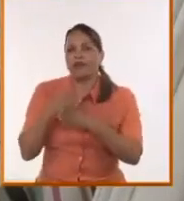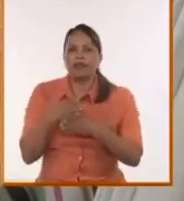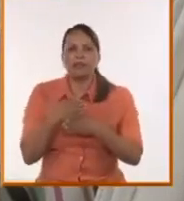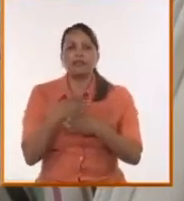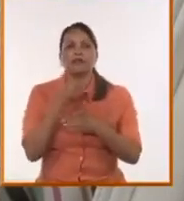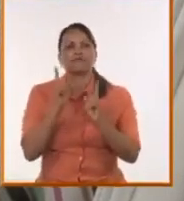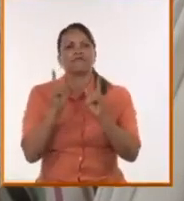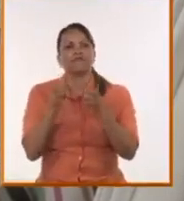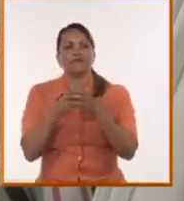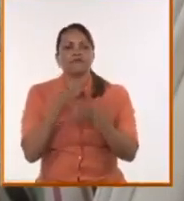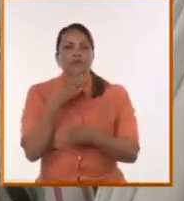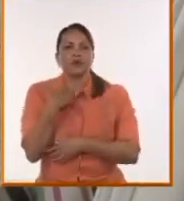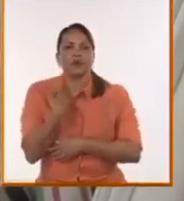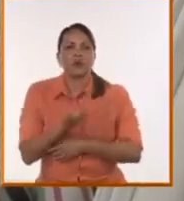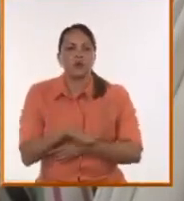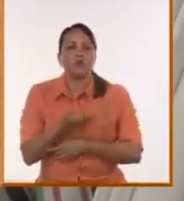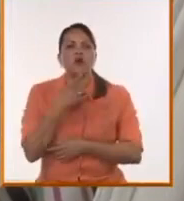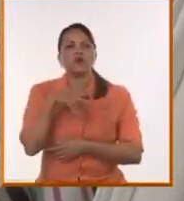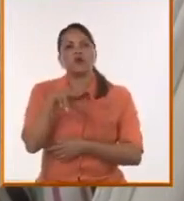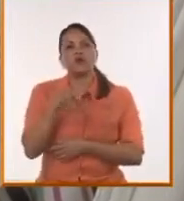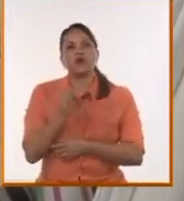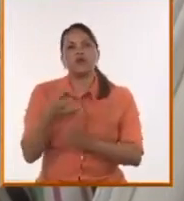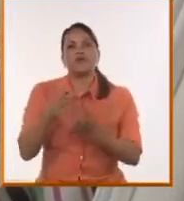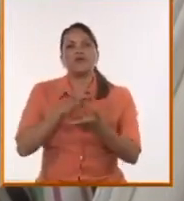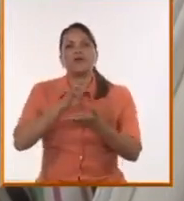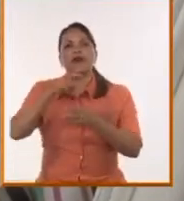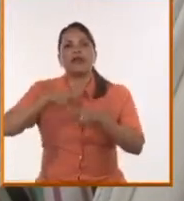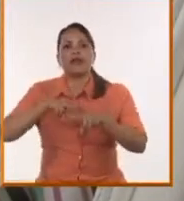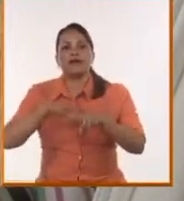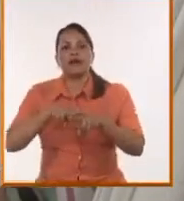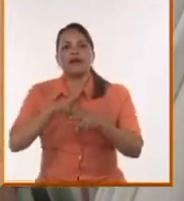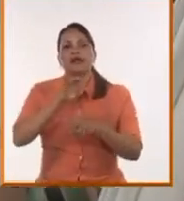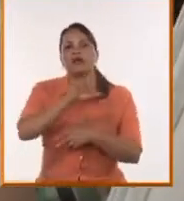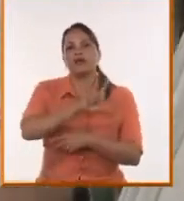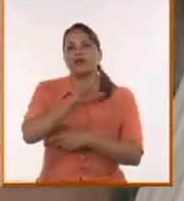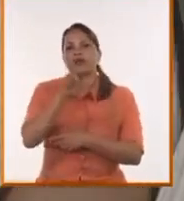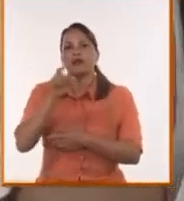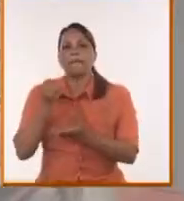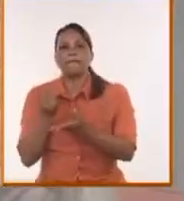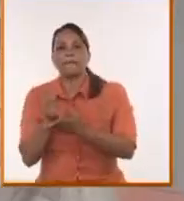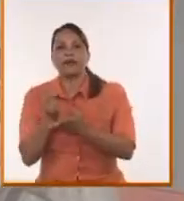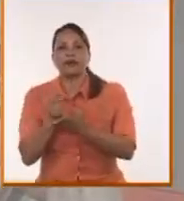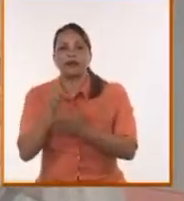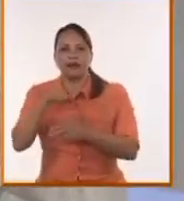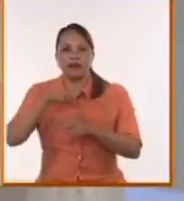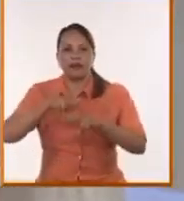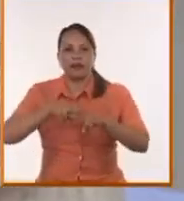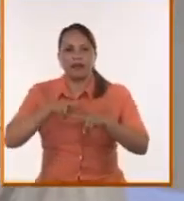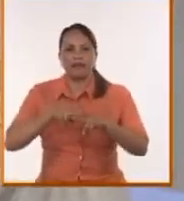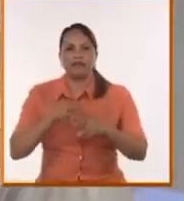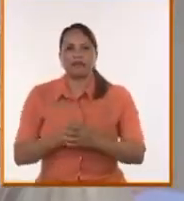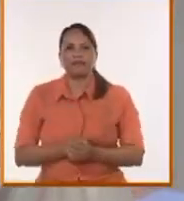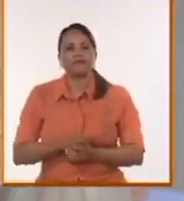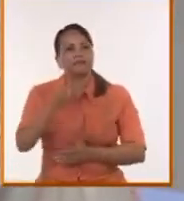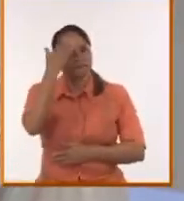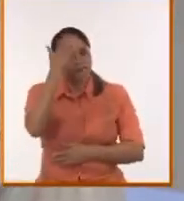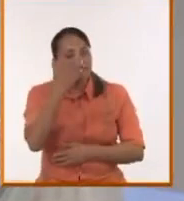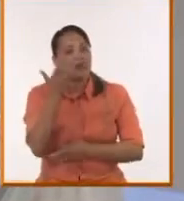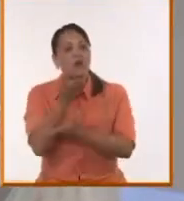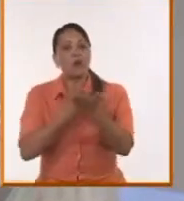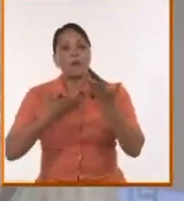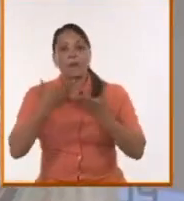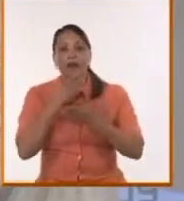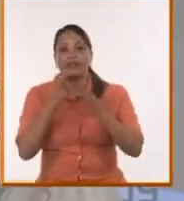te pareció esta nueva edición que ha tenido lugar en La Habana entre lunes y miércoles de esta semana? Qué gusto, Randy, un gran saludo y compartir esta mesa